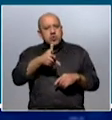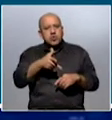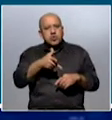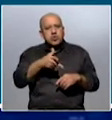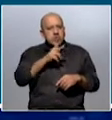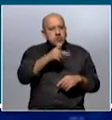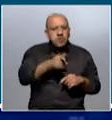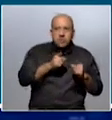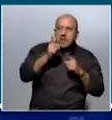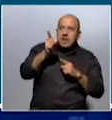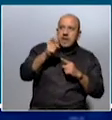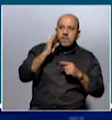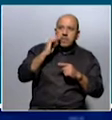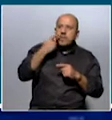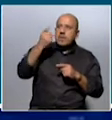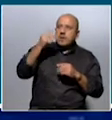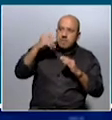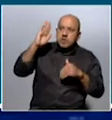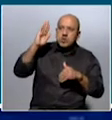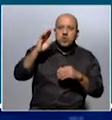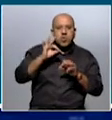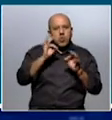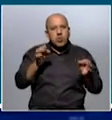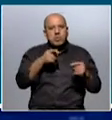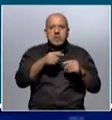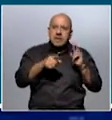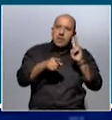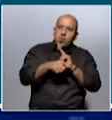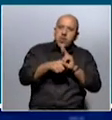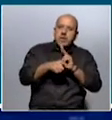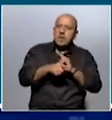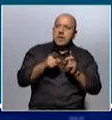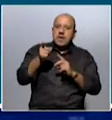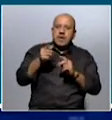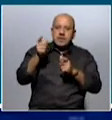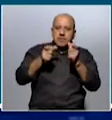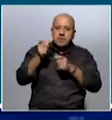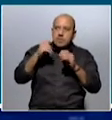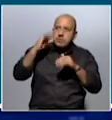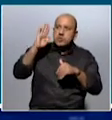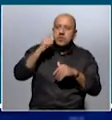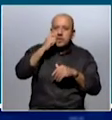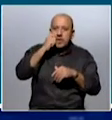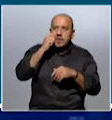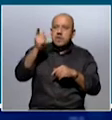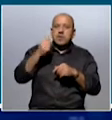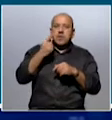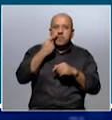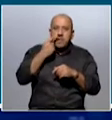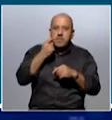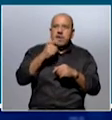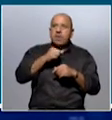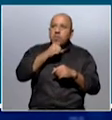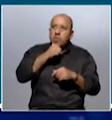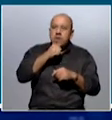personas mayores? ¿O qué le diría a los hijos para que cuiden a las personas mayores, o a sus padres, o a sus